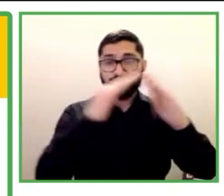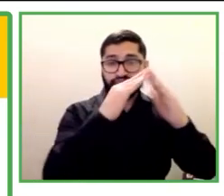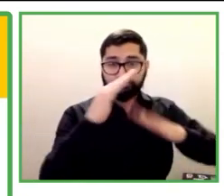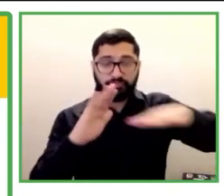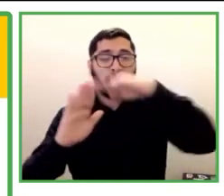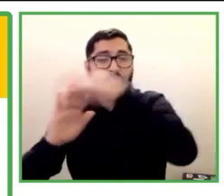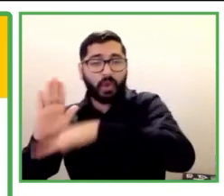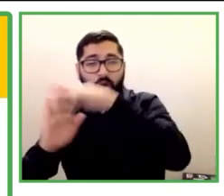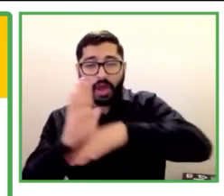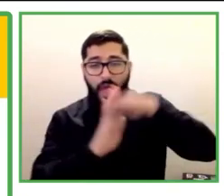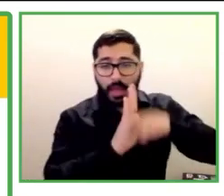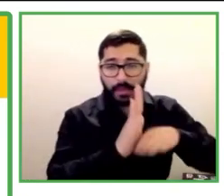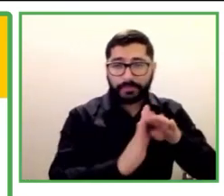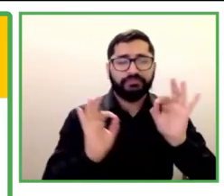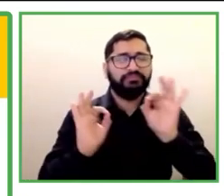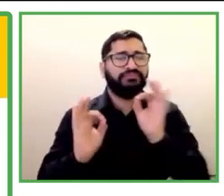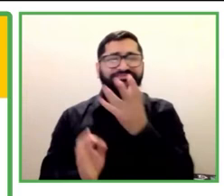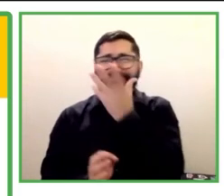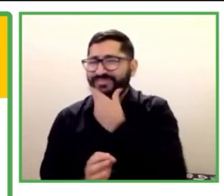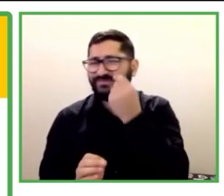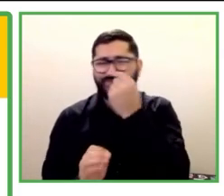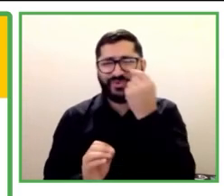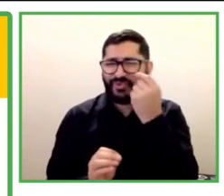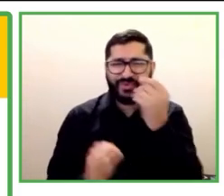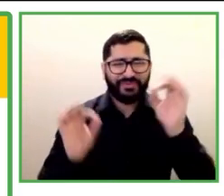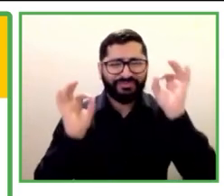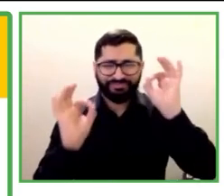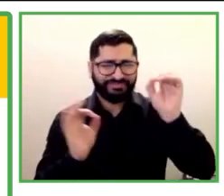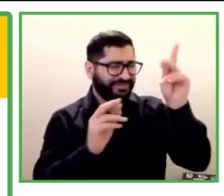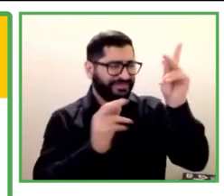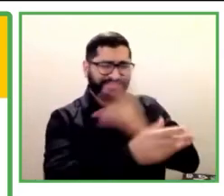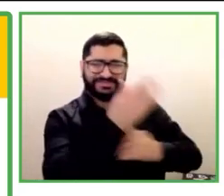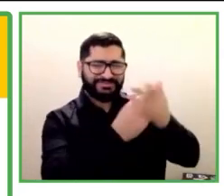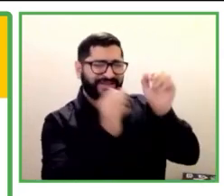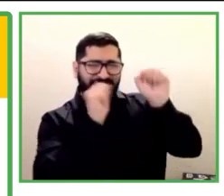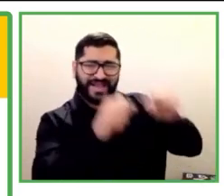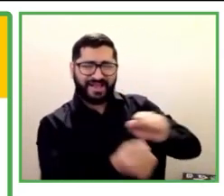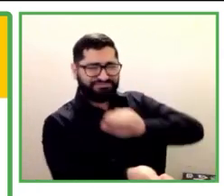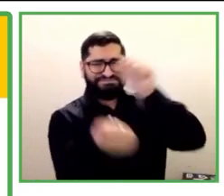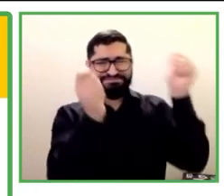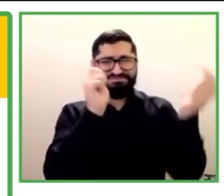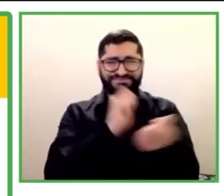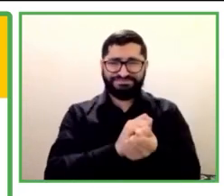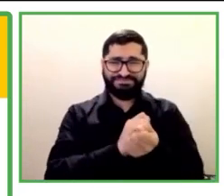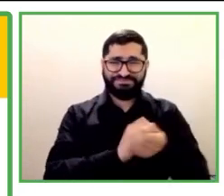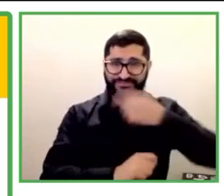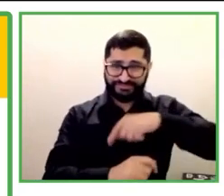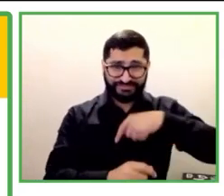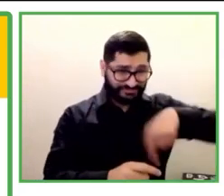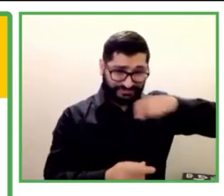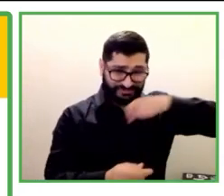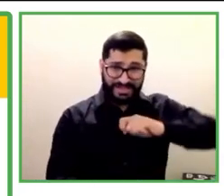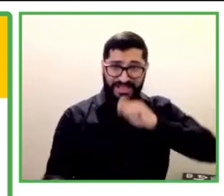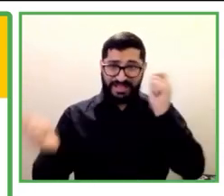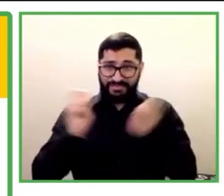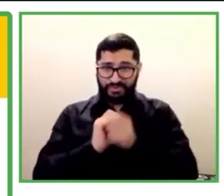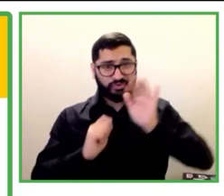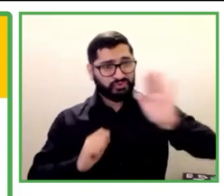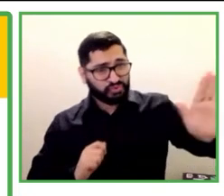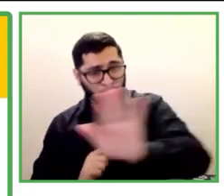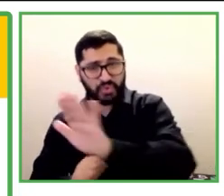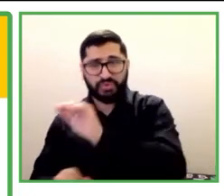transformándose en los agentes de este cambio, en sus áreas, en sus vecindades, porque están